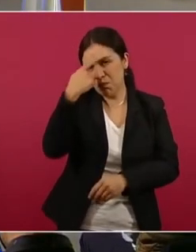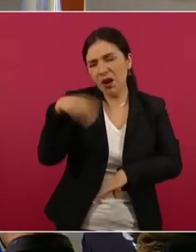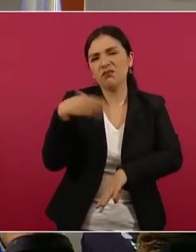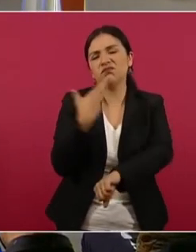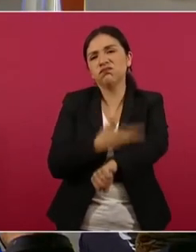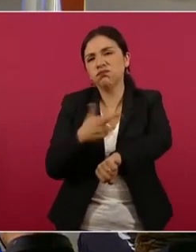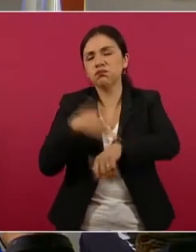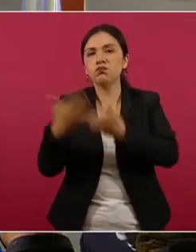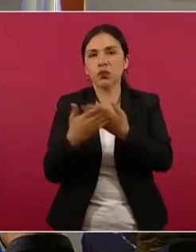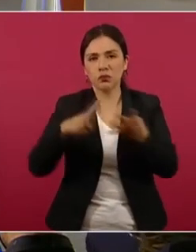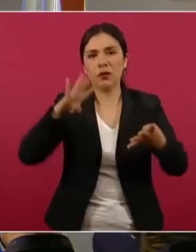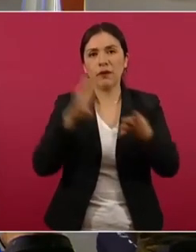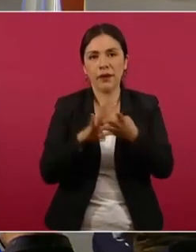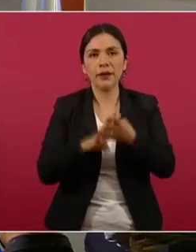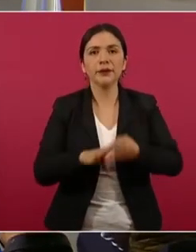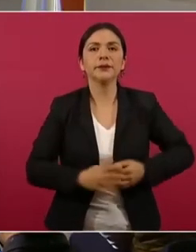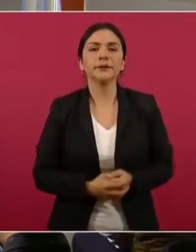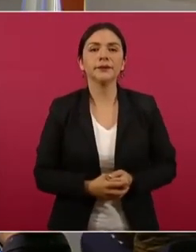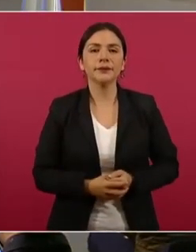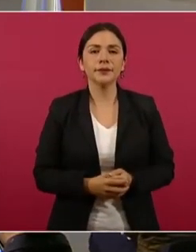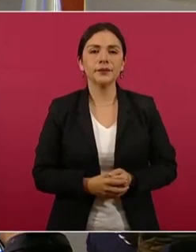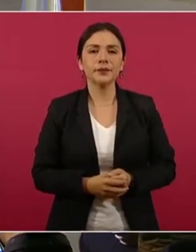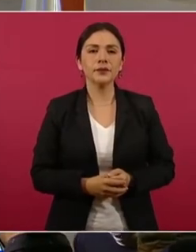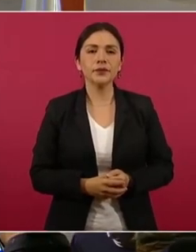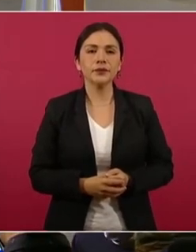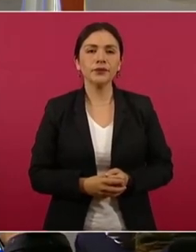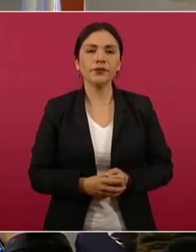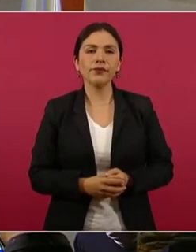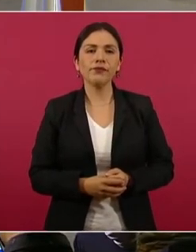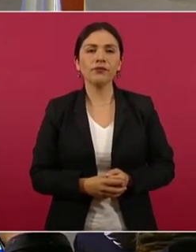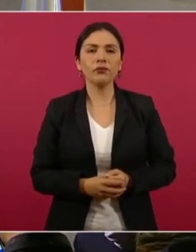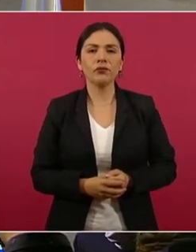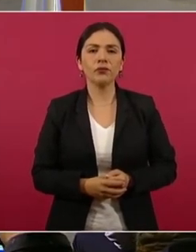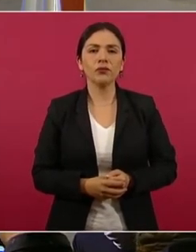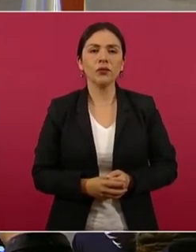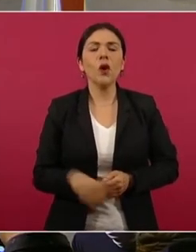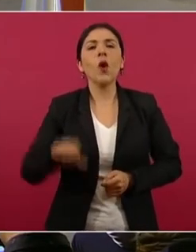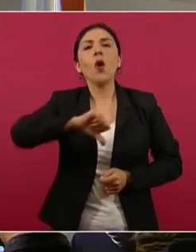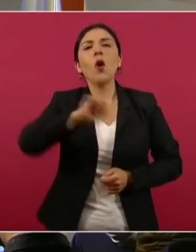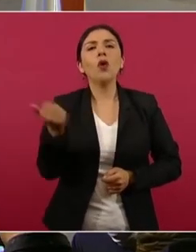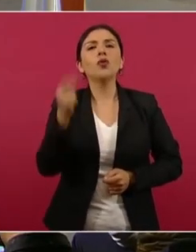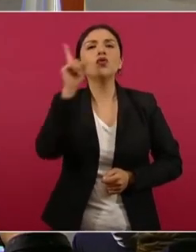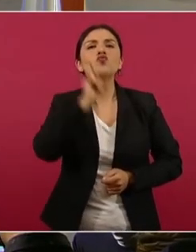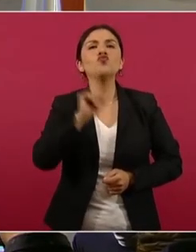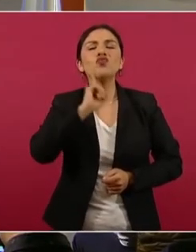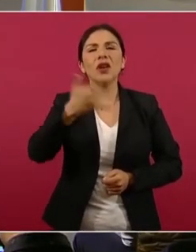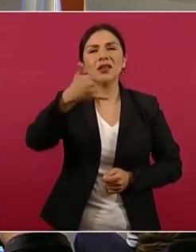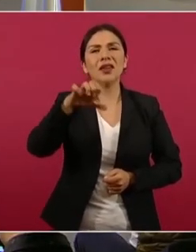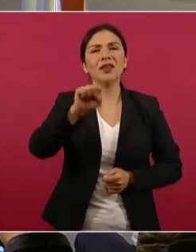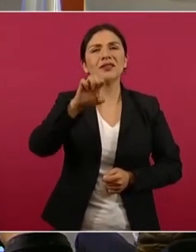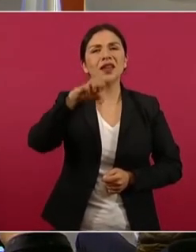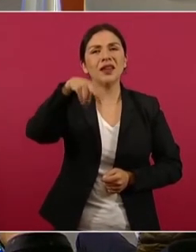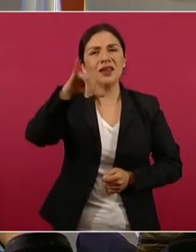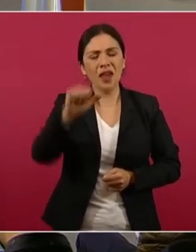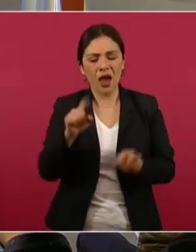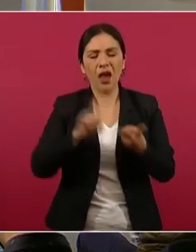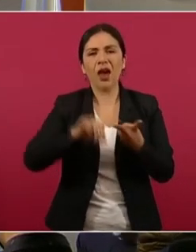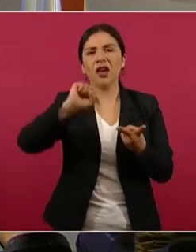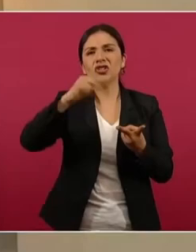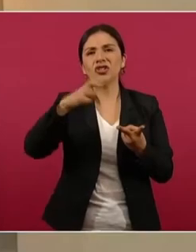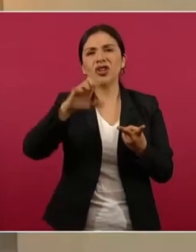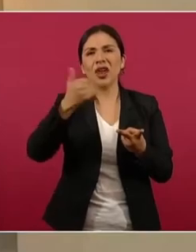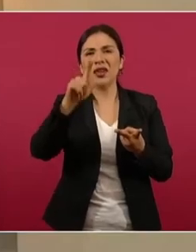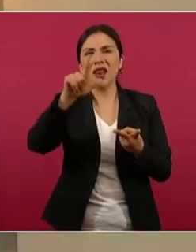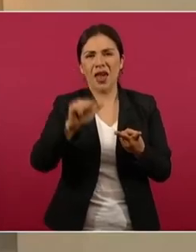penal. Siguiente. Y en el caso de las periodistas Yesenia y Sheila, en el